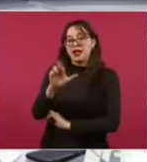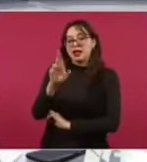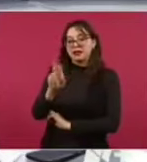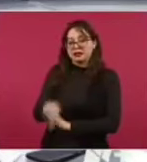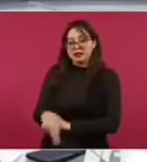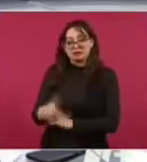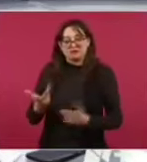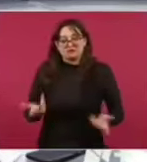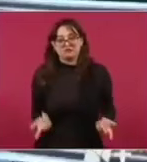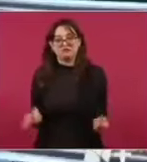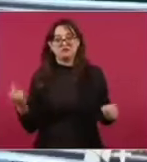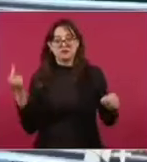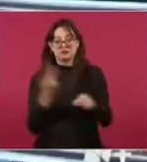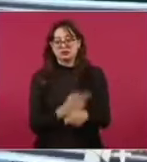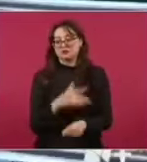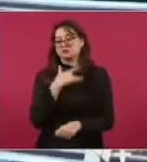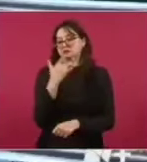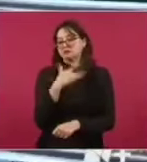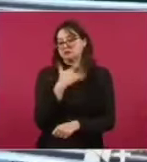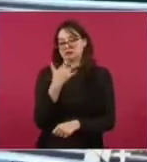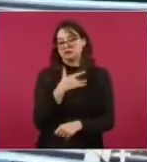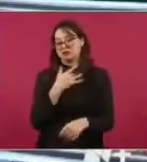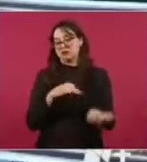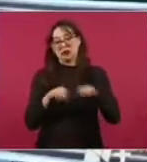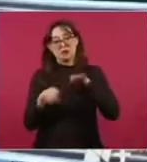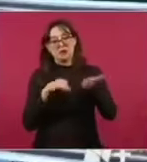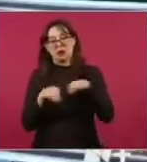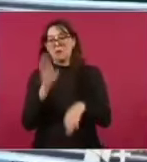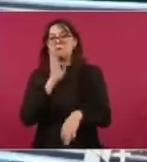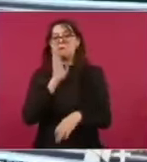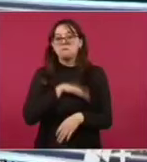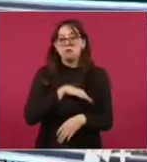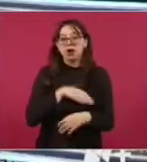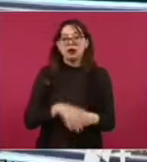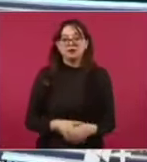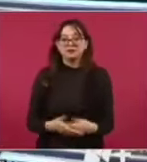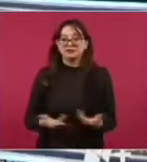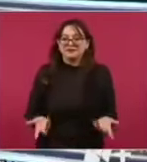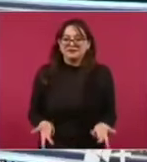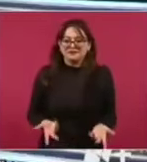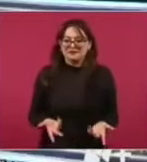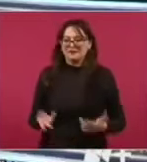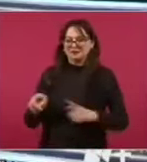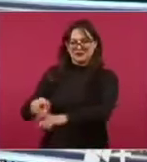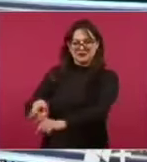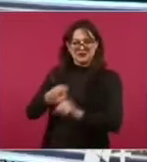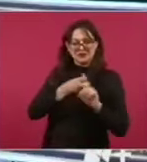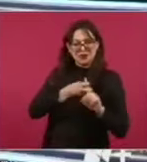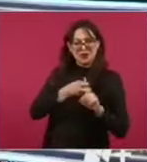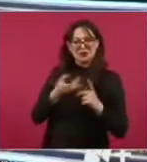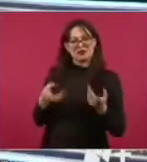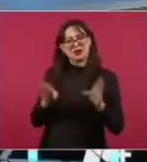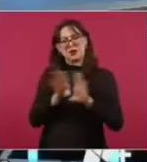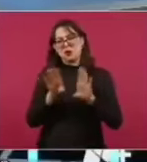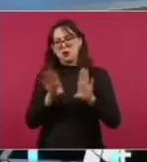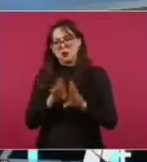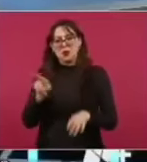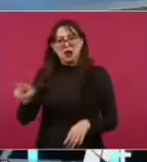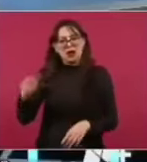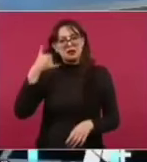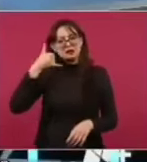mal trabajo. Y además si dicen, lo secuestramos porque no nos tomaba la llamada, pues no sé qué tan buen cómplice haya podido hacer.